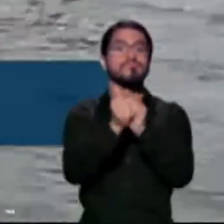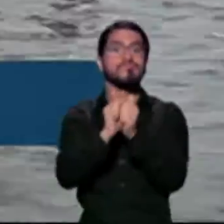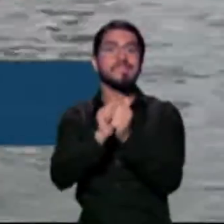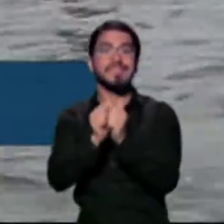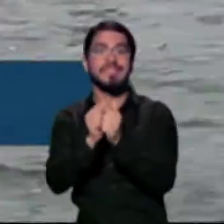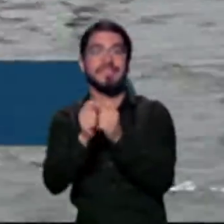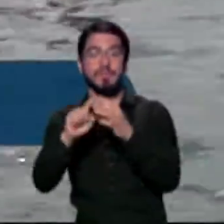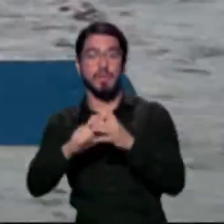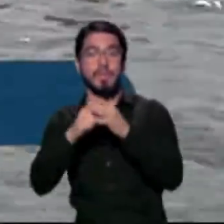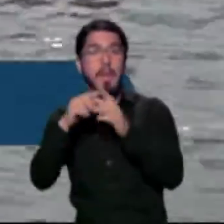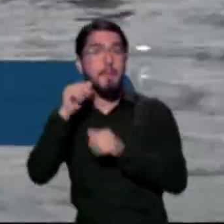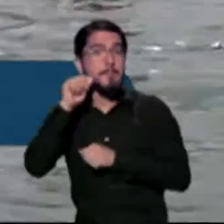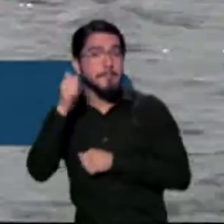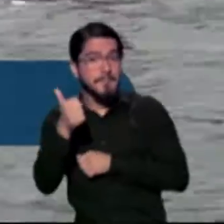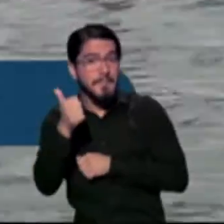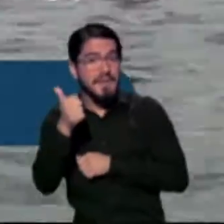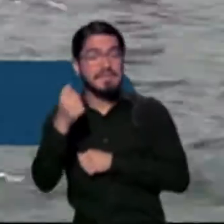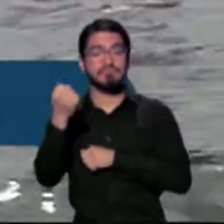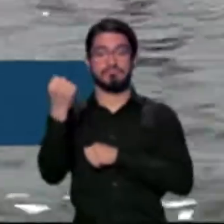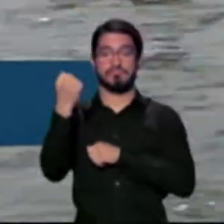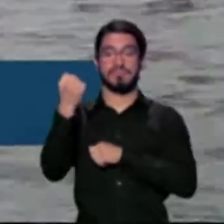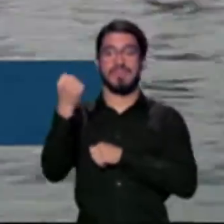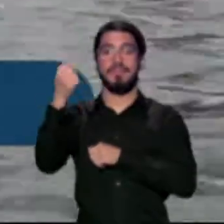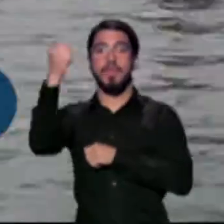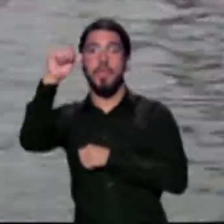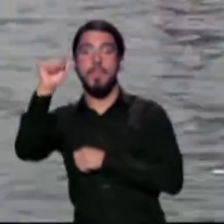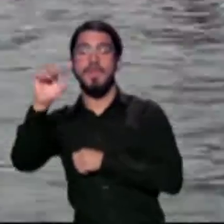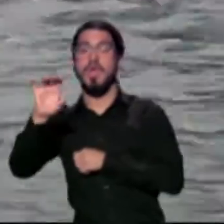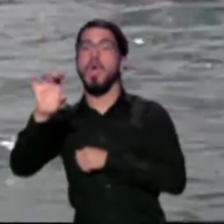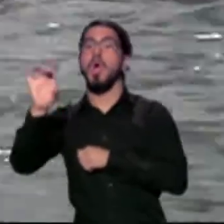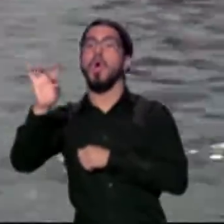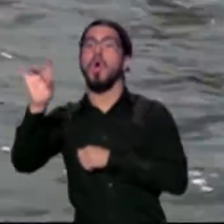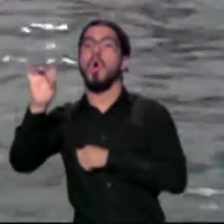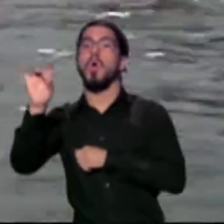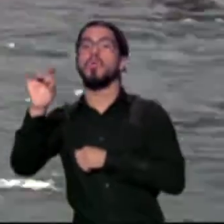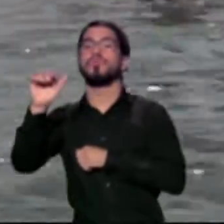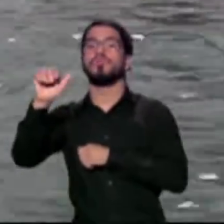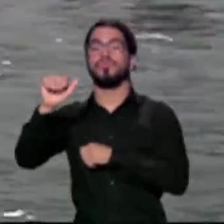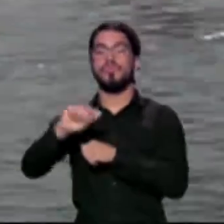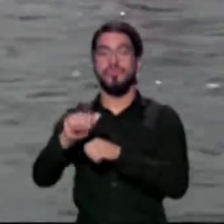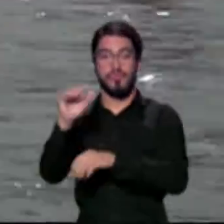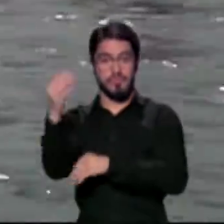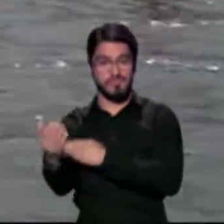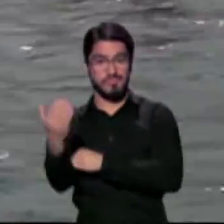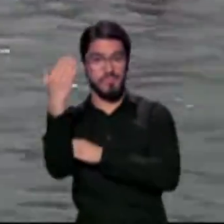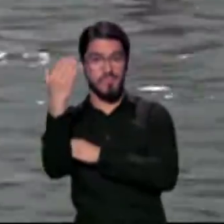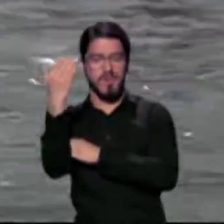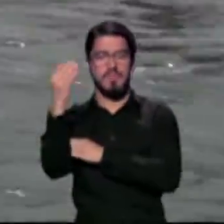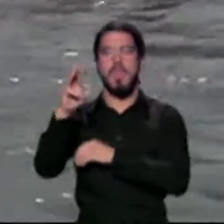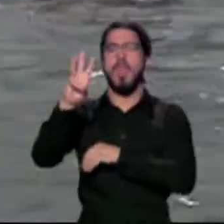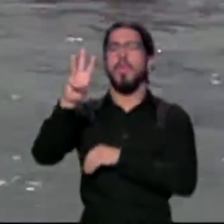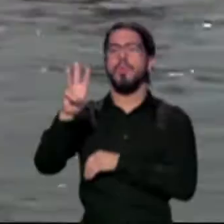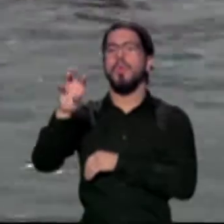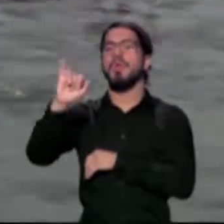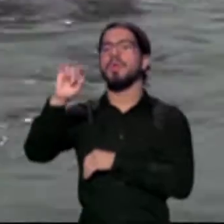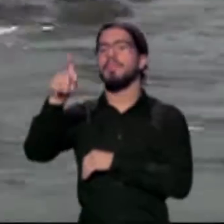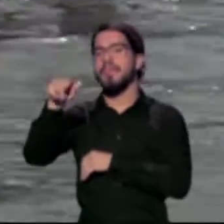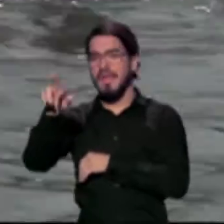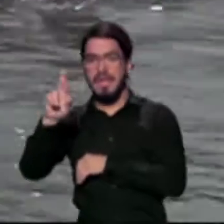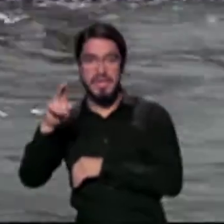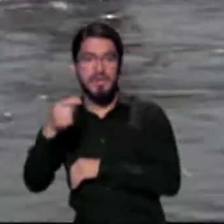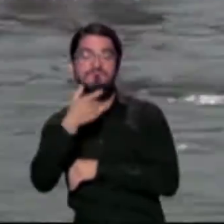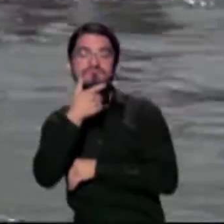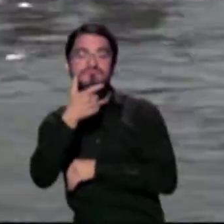a las 8 mañana sábado y el domingo Durante ambos días serán transmitidas en directo por WIPR Televisión y en su canal de internet